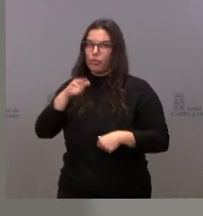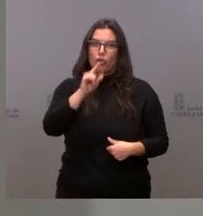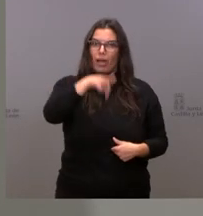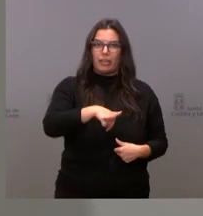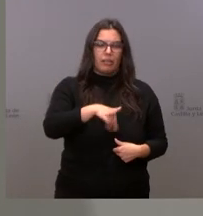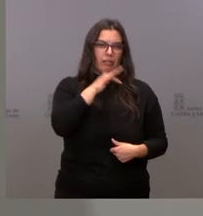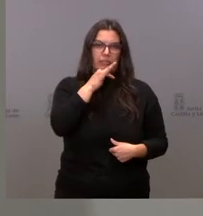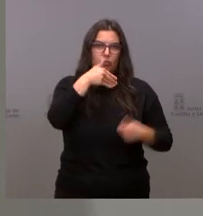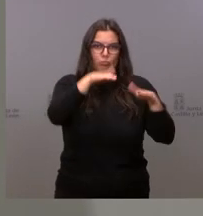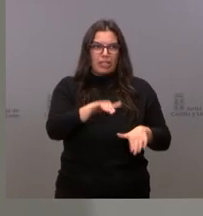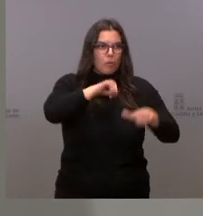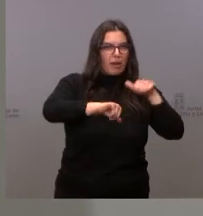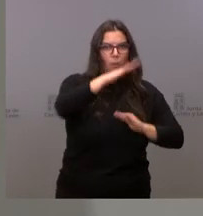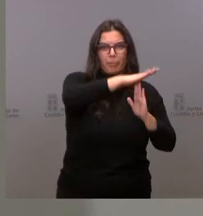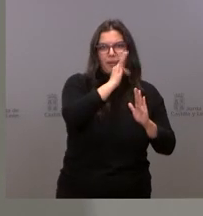no se ha suspendido ninguna actividad.